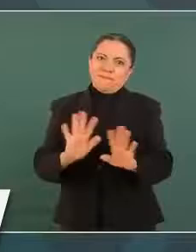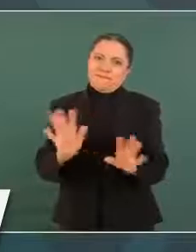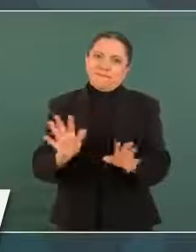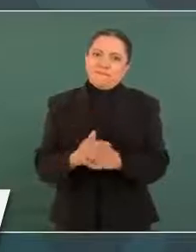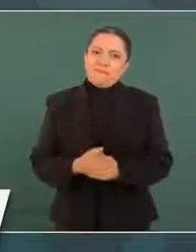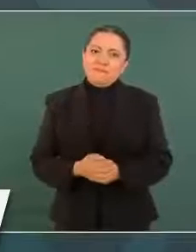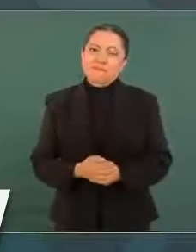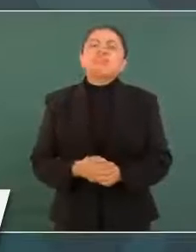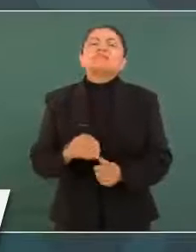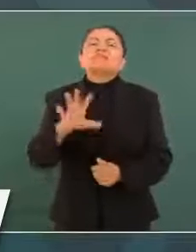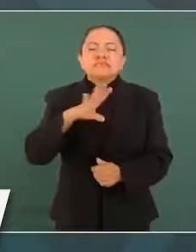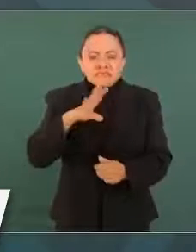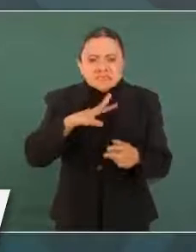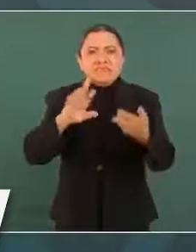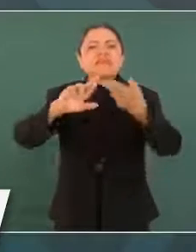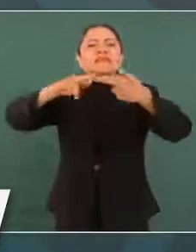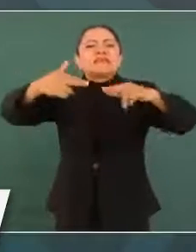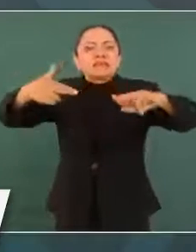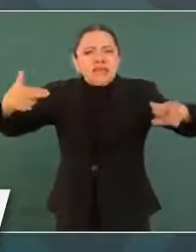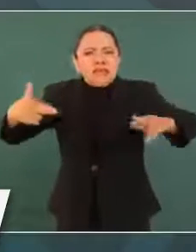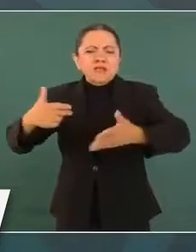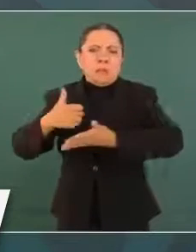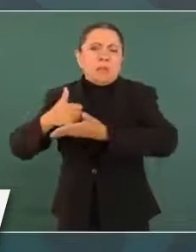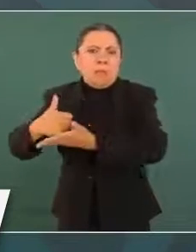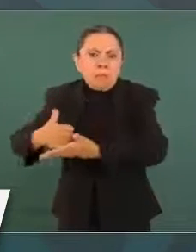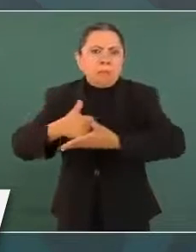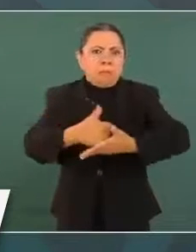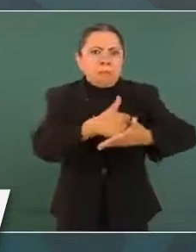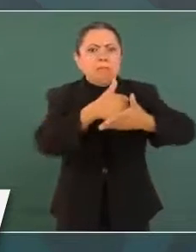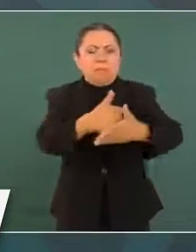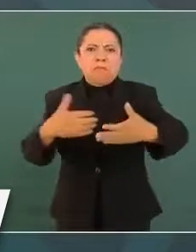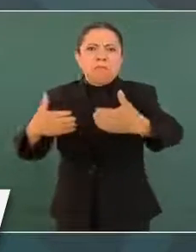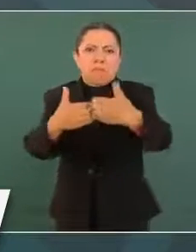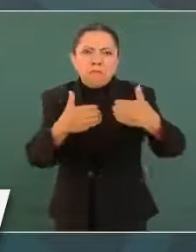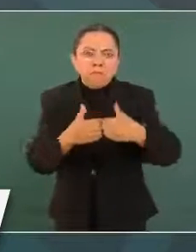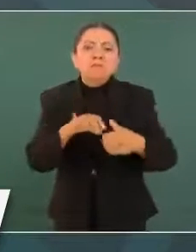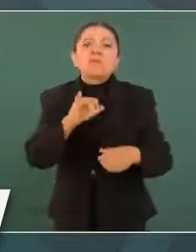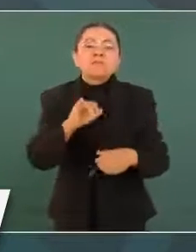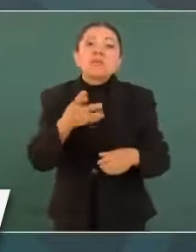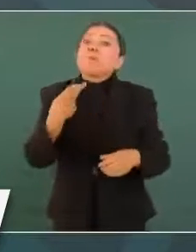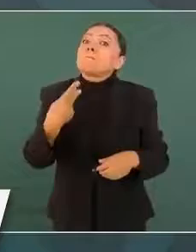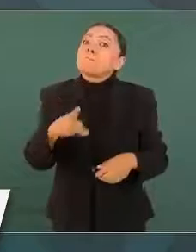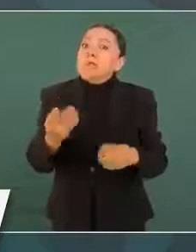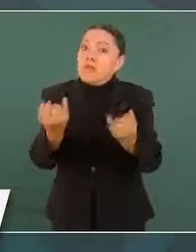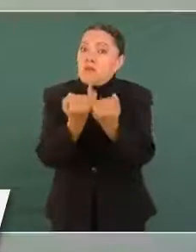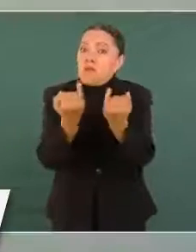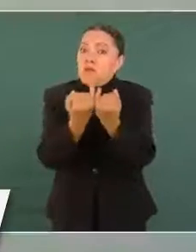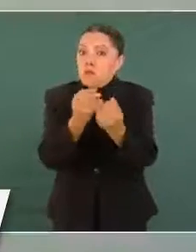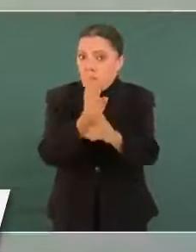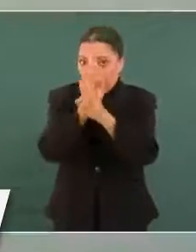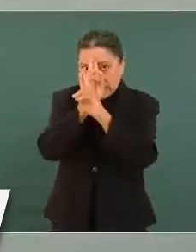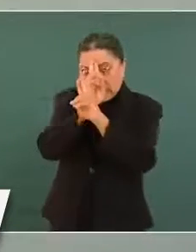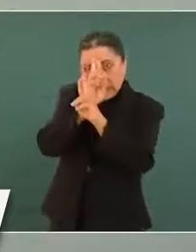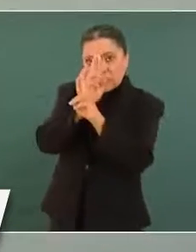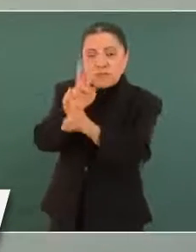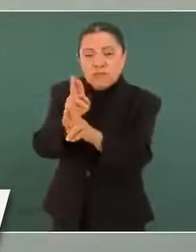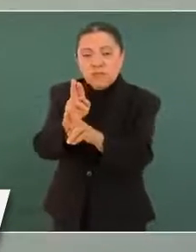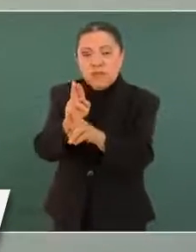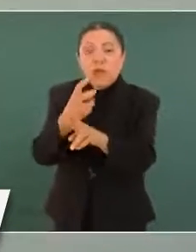Hay relaciones de cooperación, pero al mismo tiempo de respeto y el ejemplo